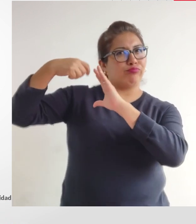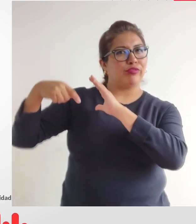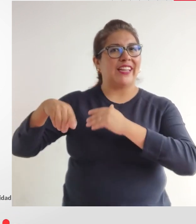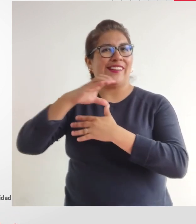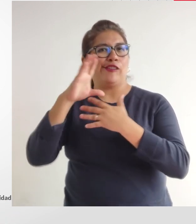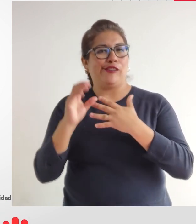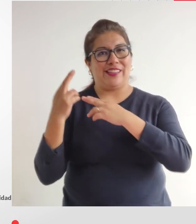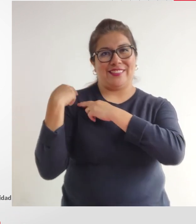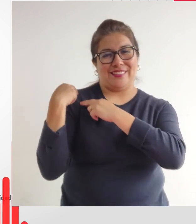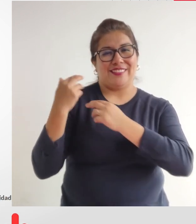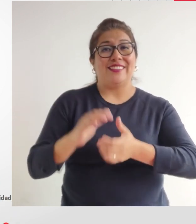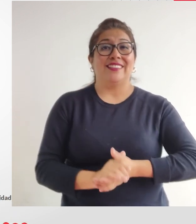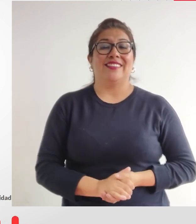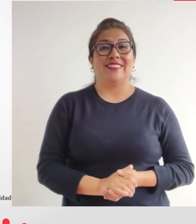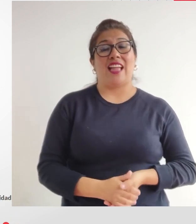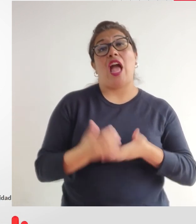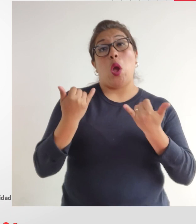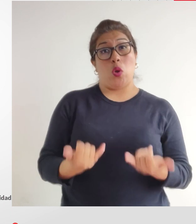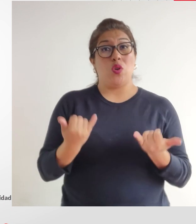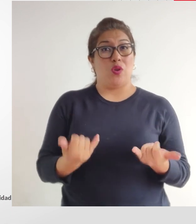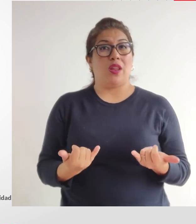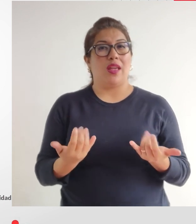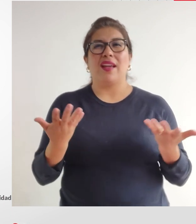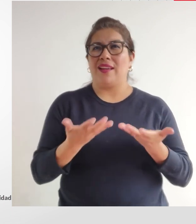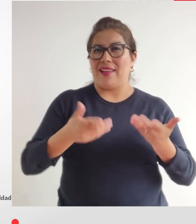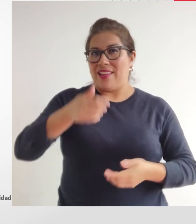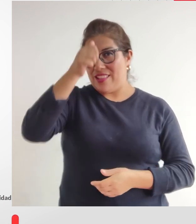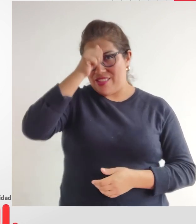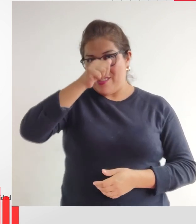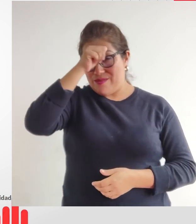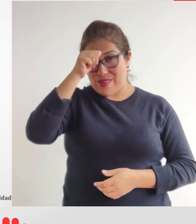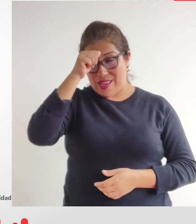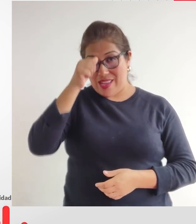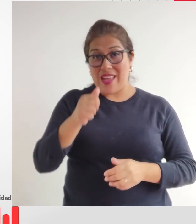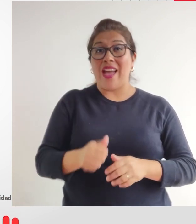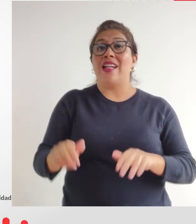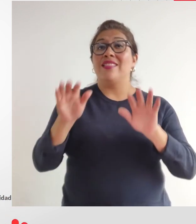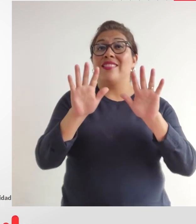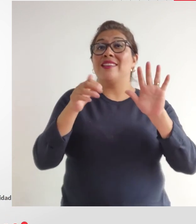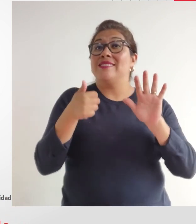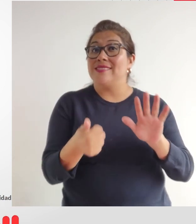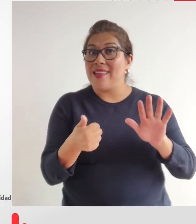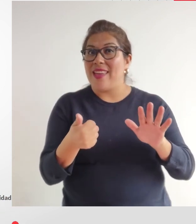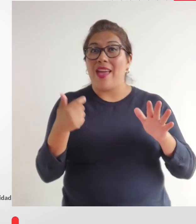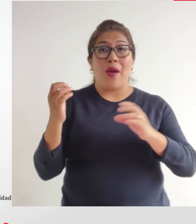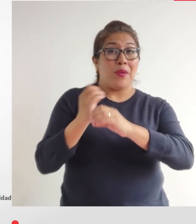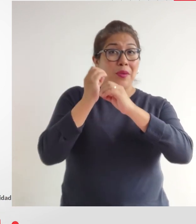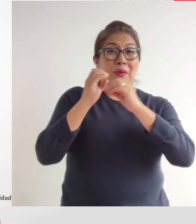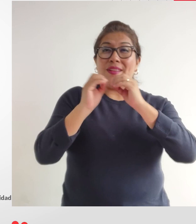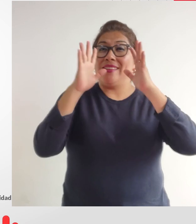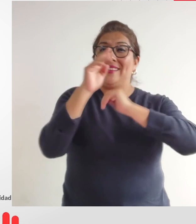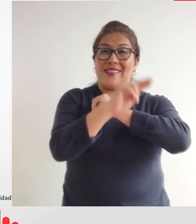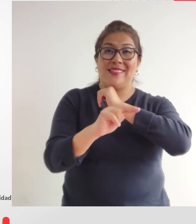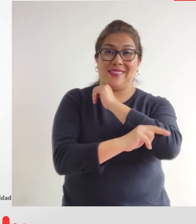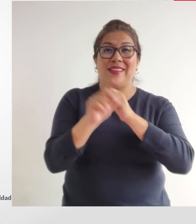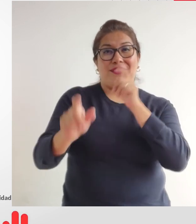Comunicaciones del CONADIS. Justamente hoy, domingo 16 de octubre, Día Nacional